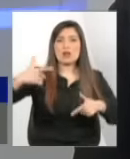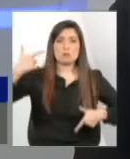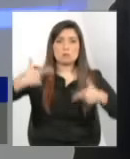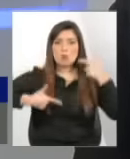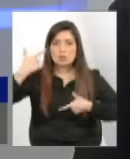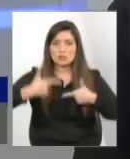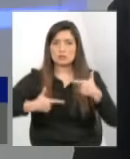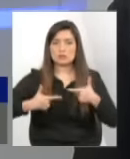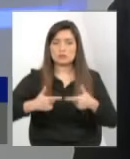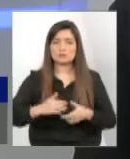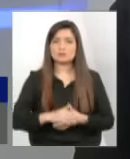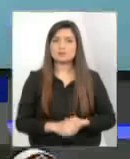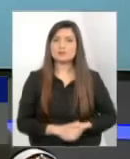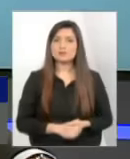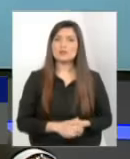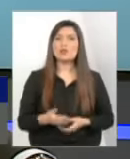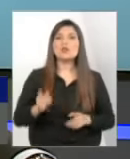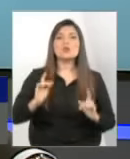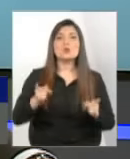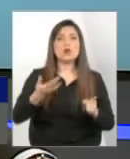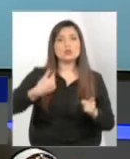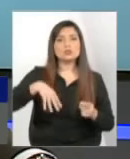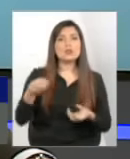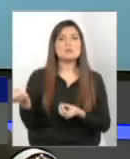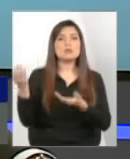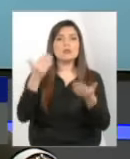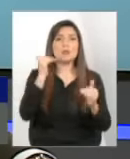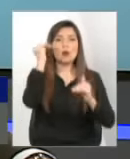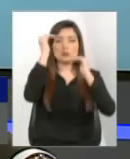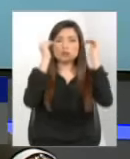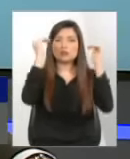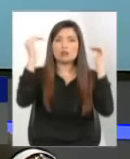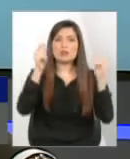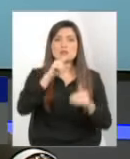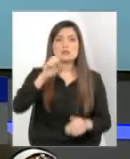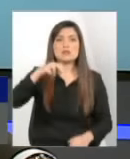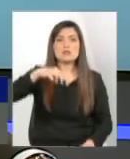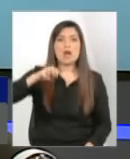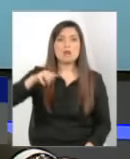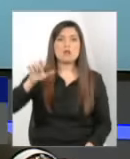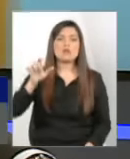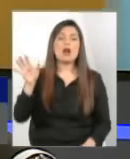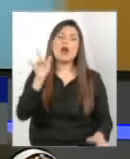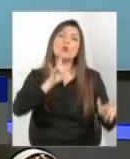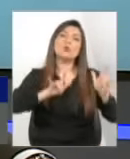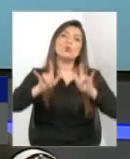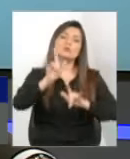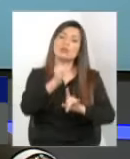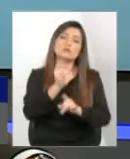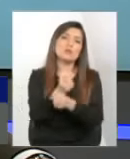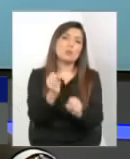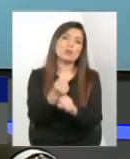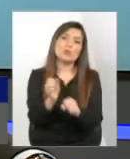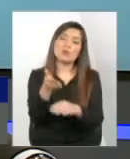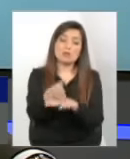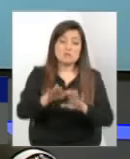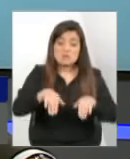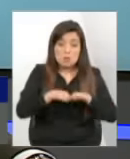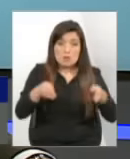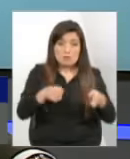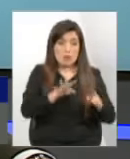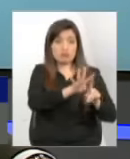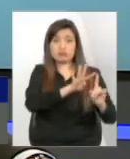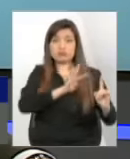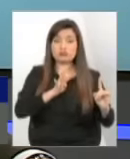aclarar que nosotros invitamos a las autoridades del Sename se excusaron de venir o sea estuvieron invitados en esta mesa